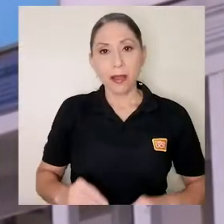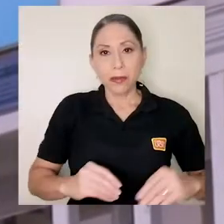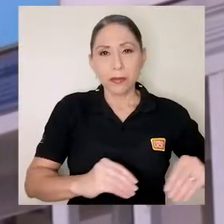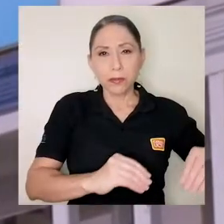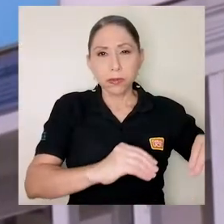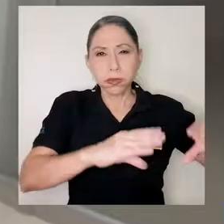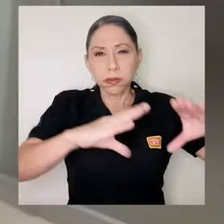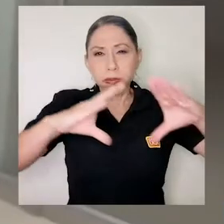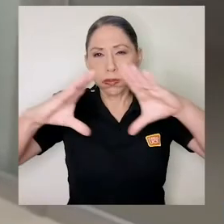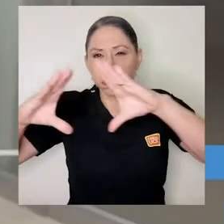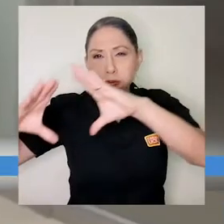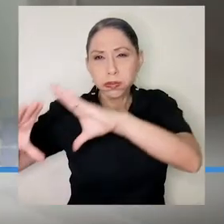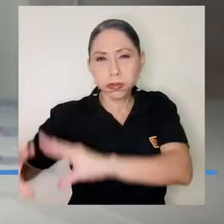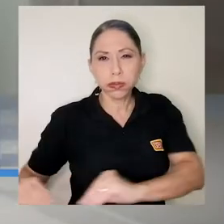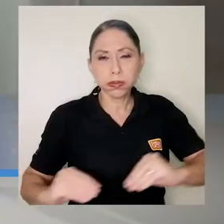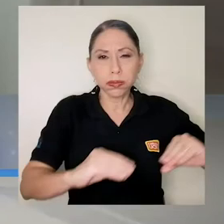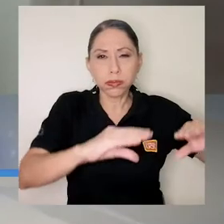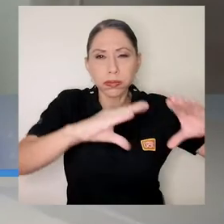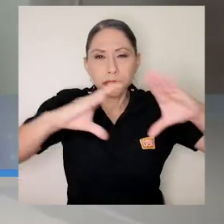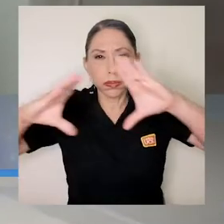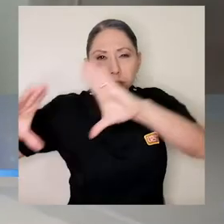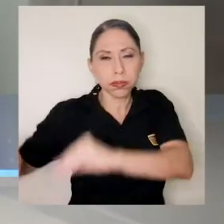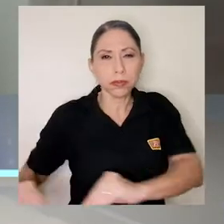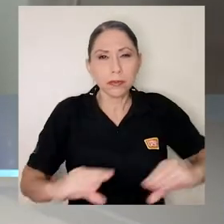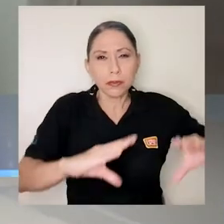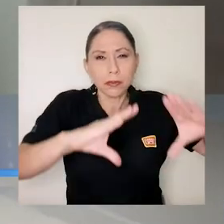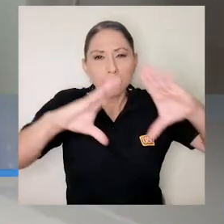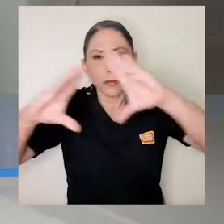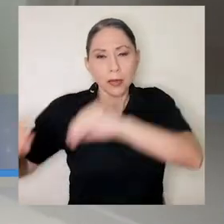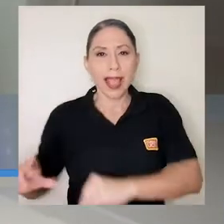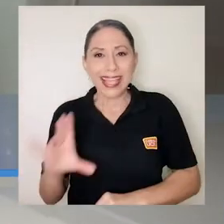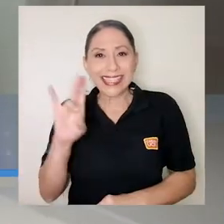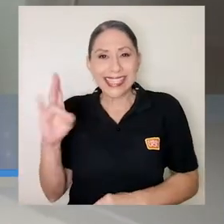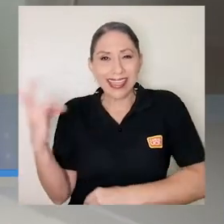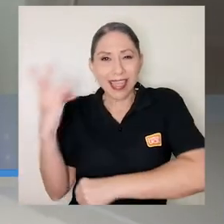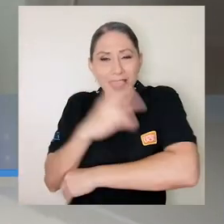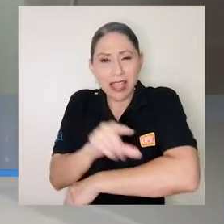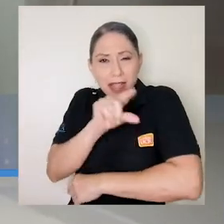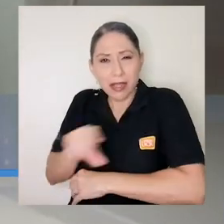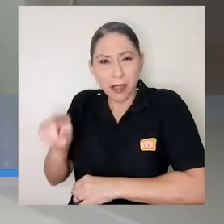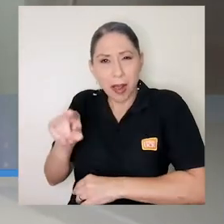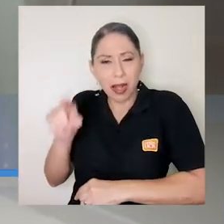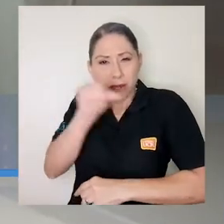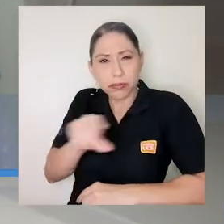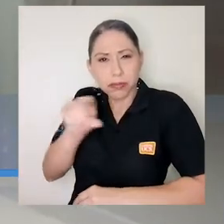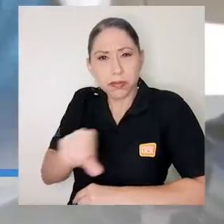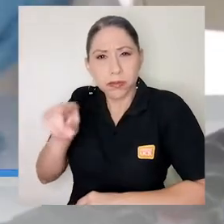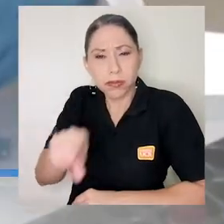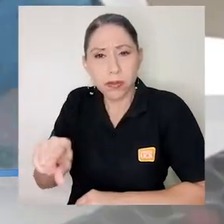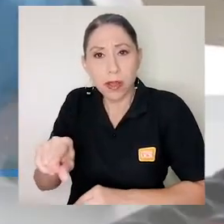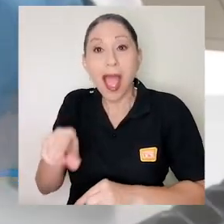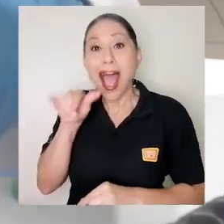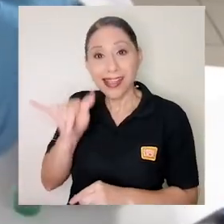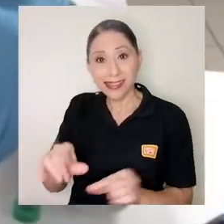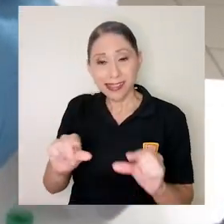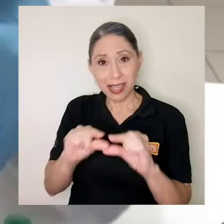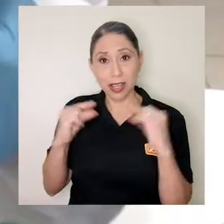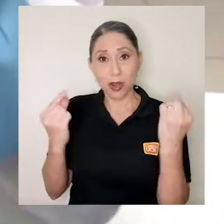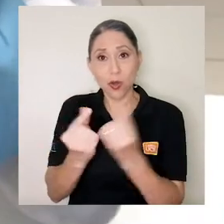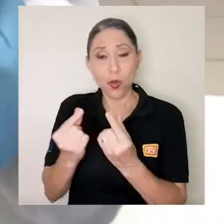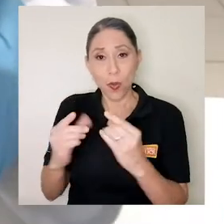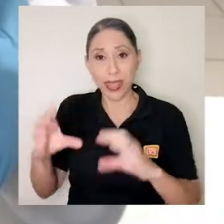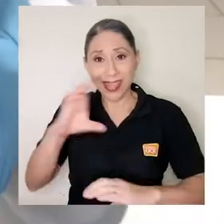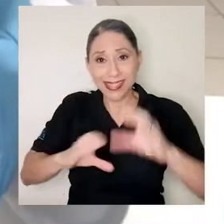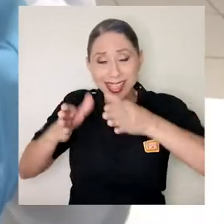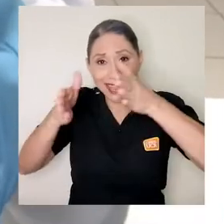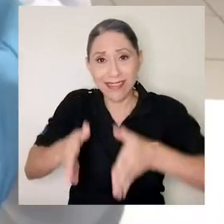Las 24 horas del día y los 7 días de la semana. Así contribuye un grupo de científicos de la UCR a